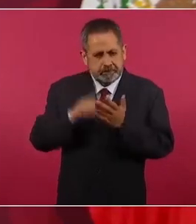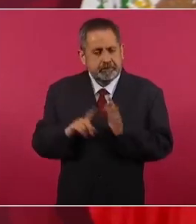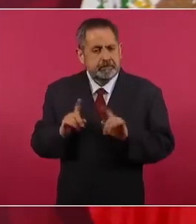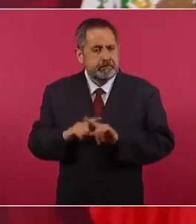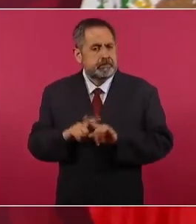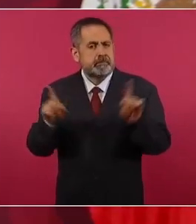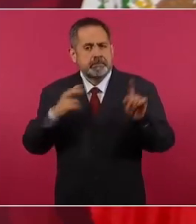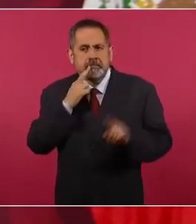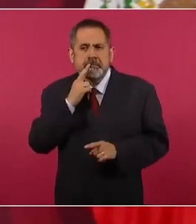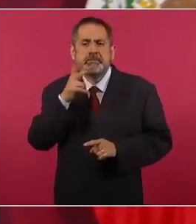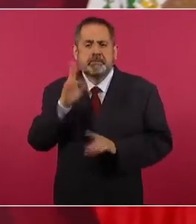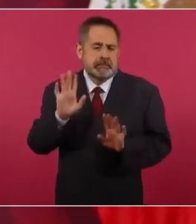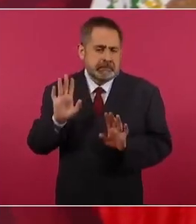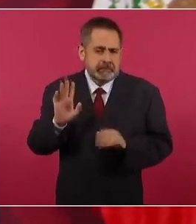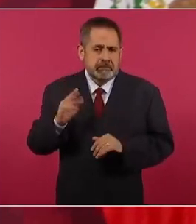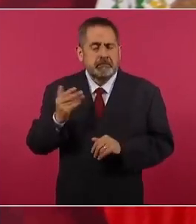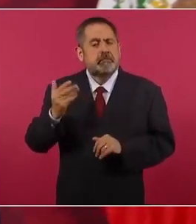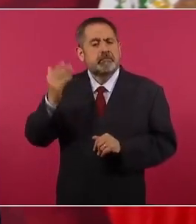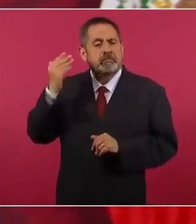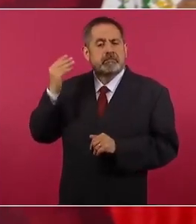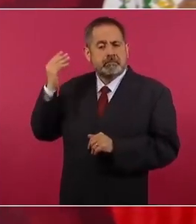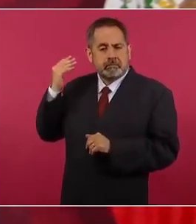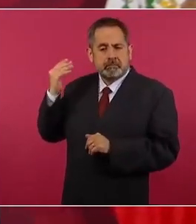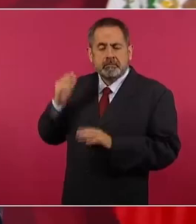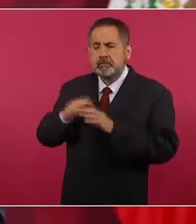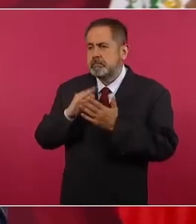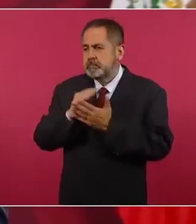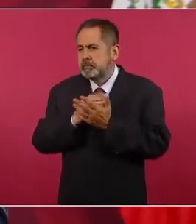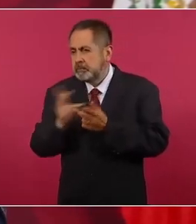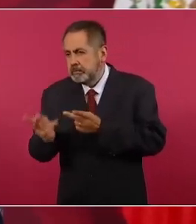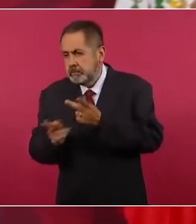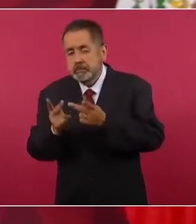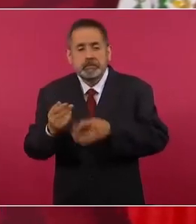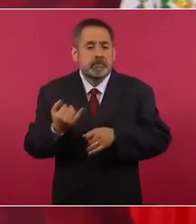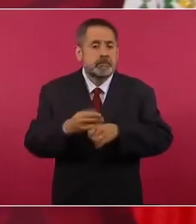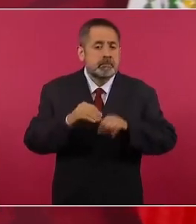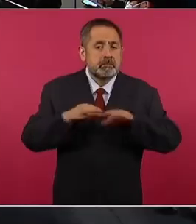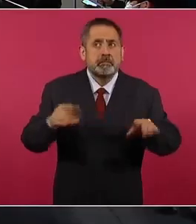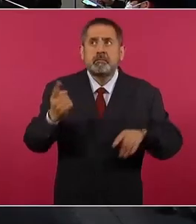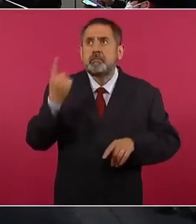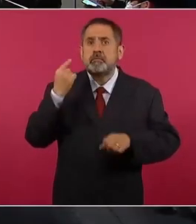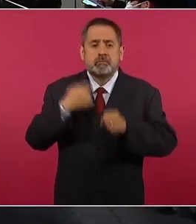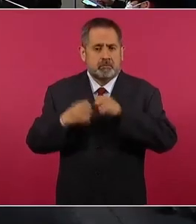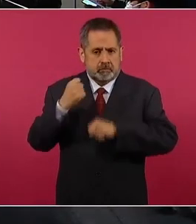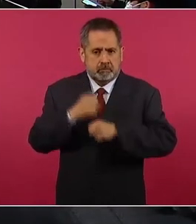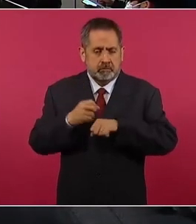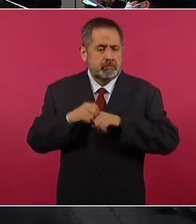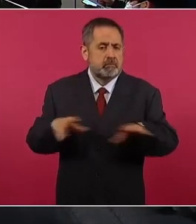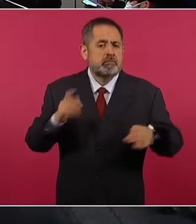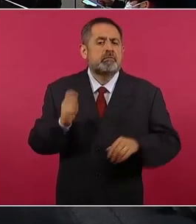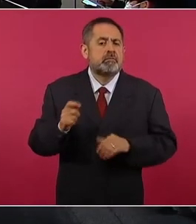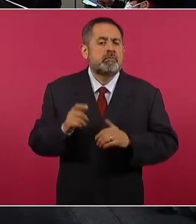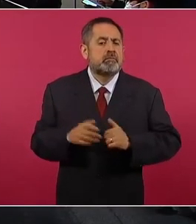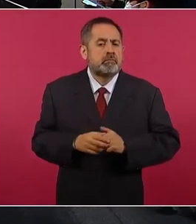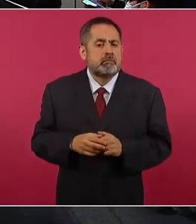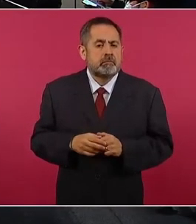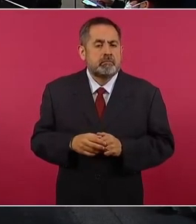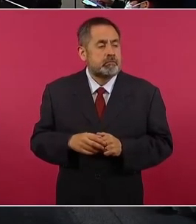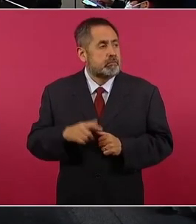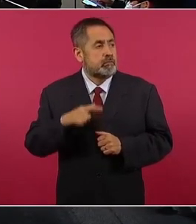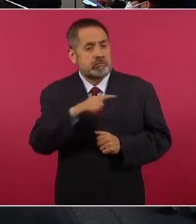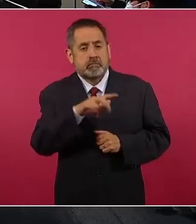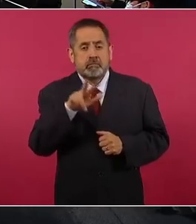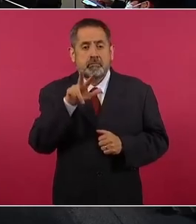va a ser mejor el resultado de todas maneras una encuesta que se dio a conocer el año pasado ya no eran